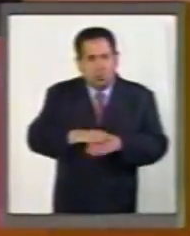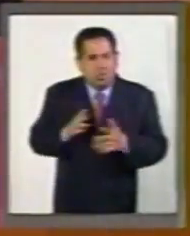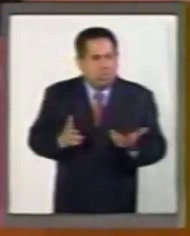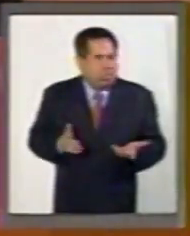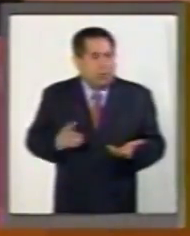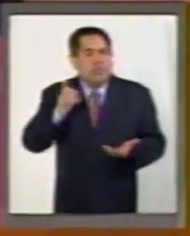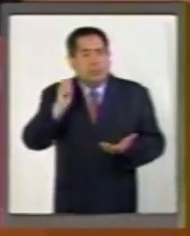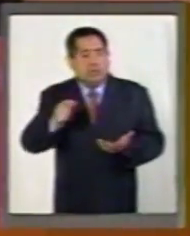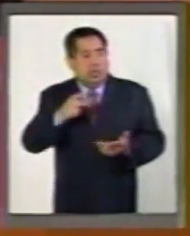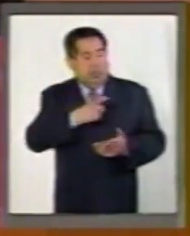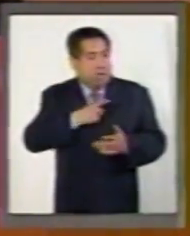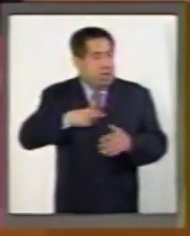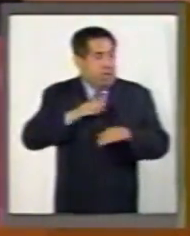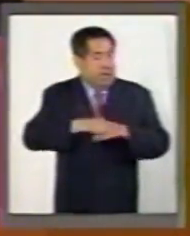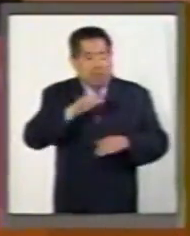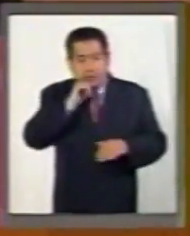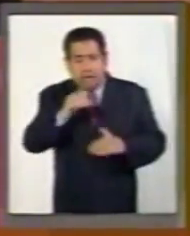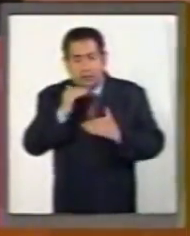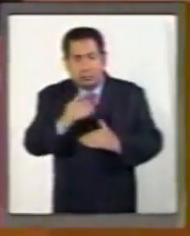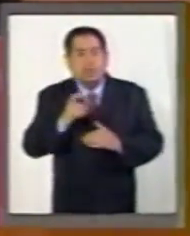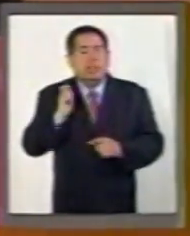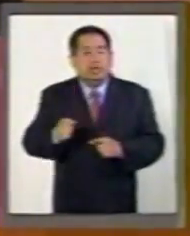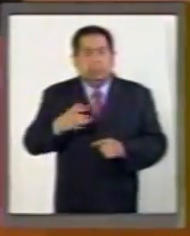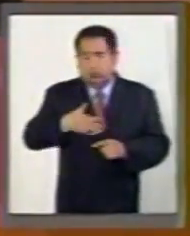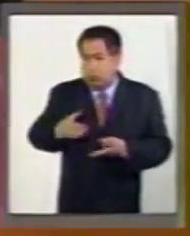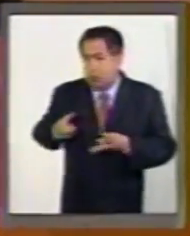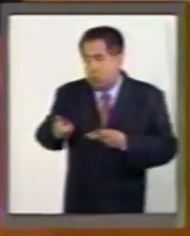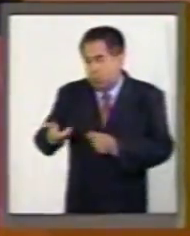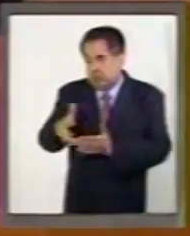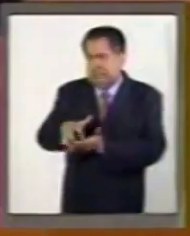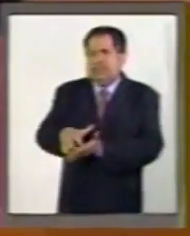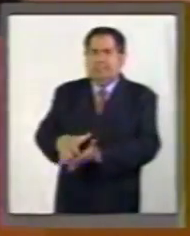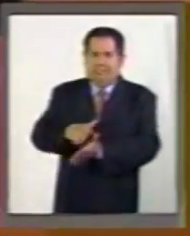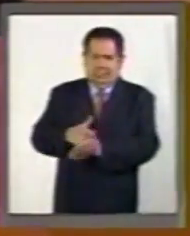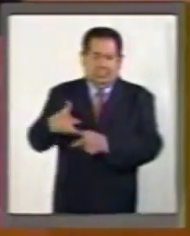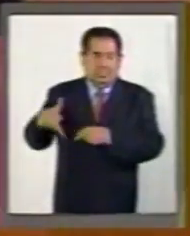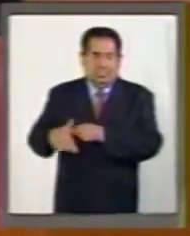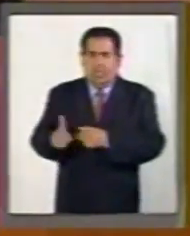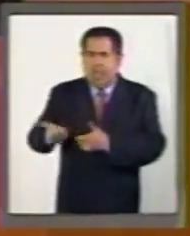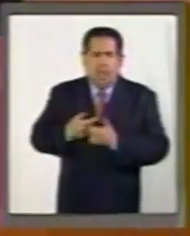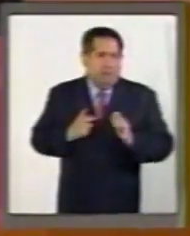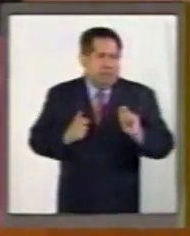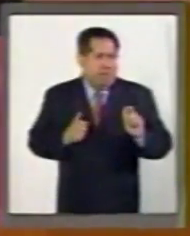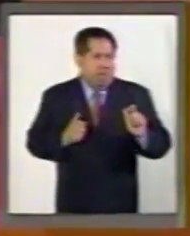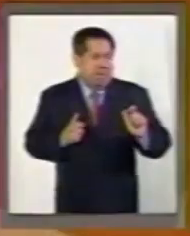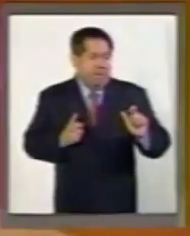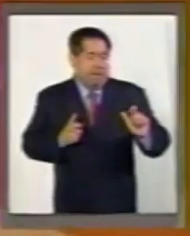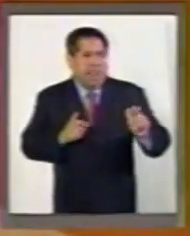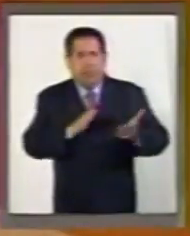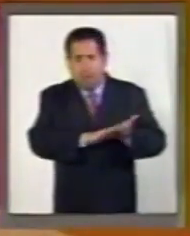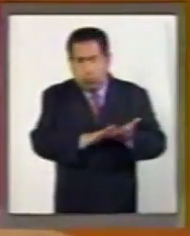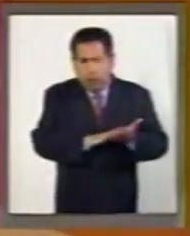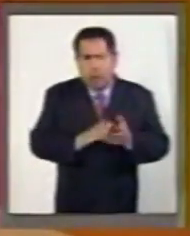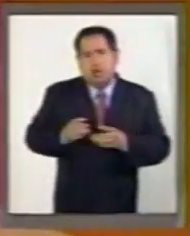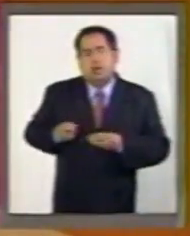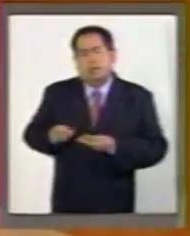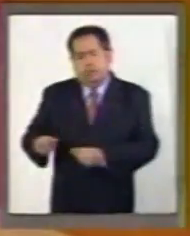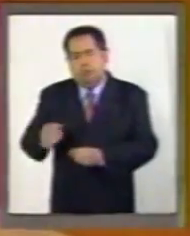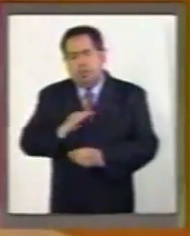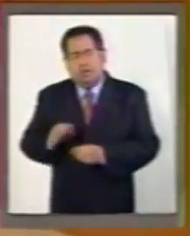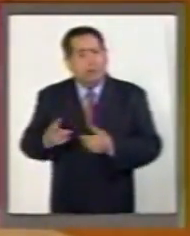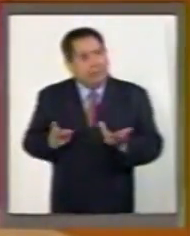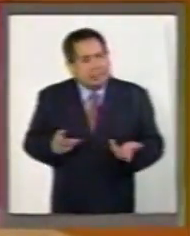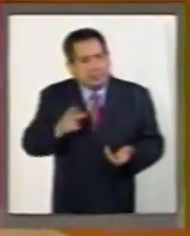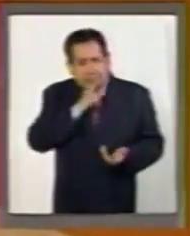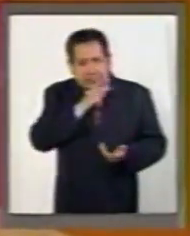endeudándose, tendrá que reducir su gasto corriente hasta que termine de pagar su deuda. Preocupa porque